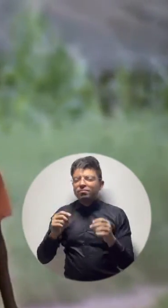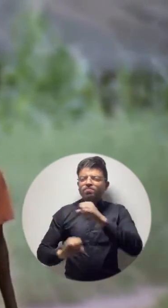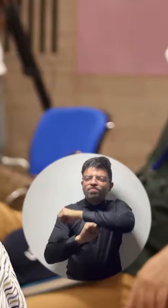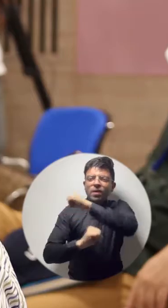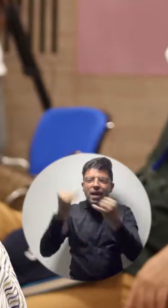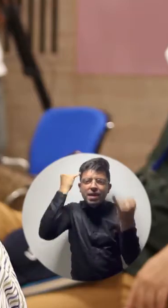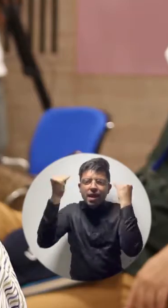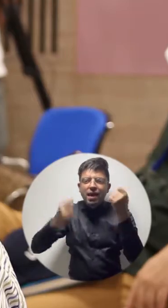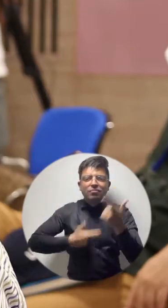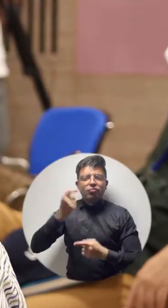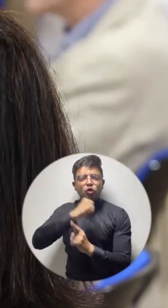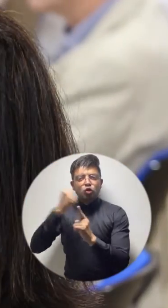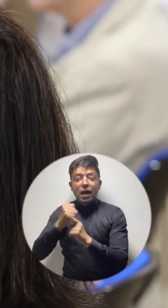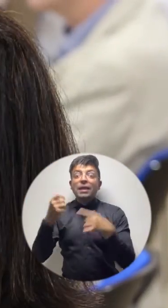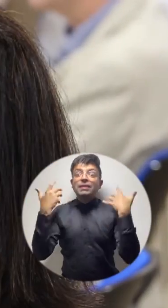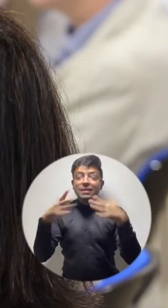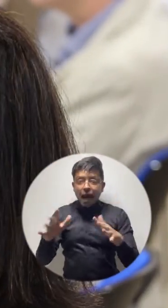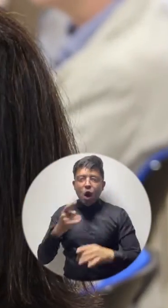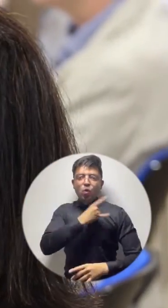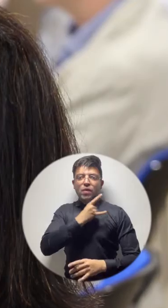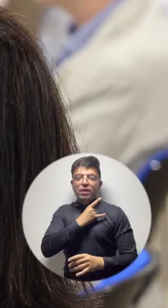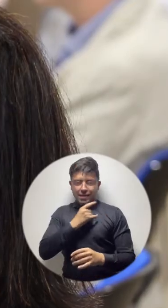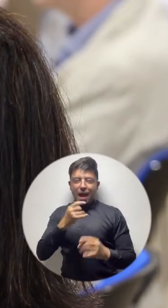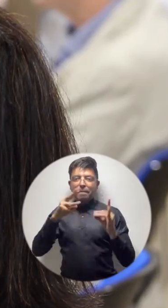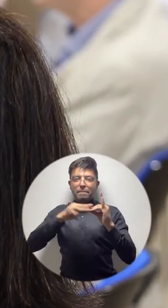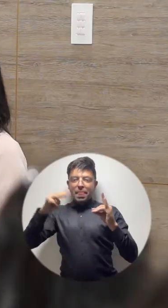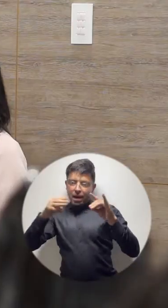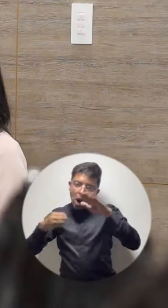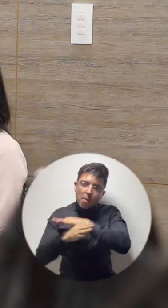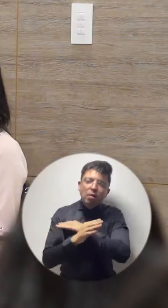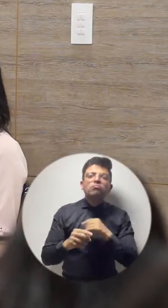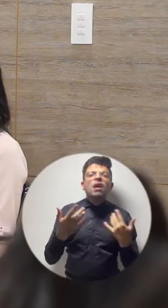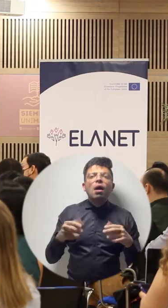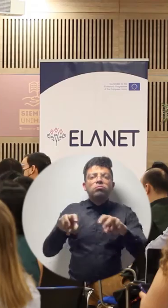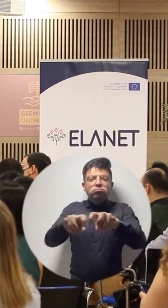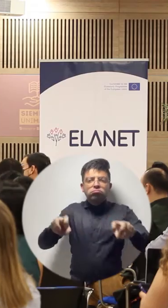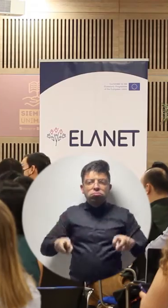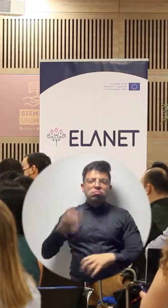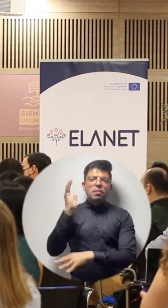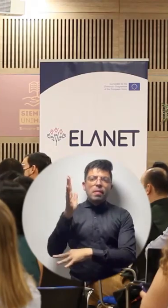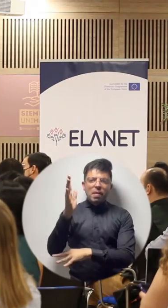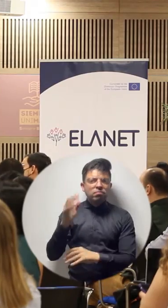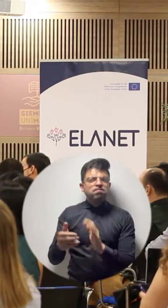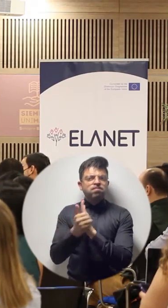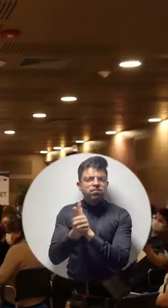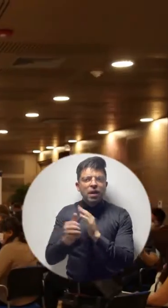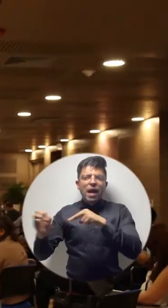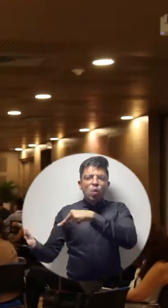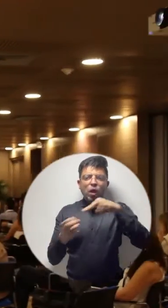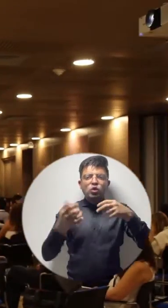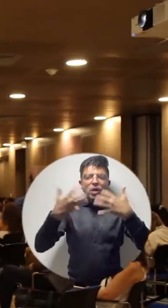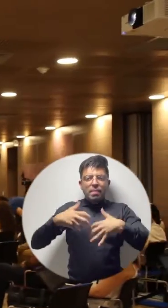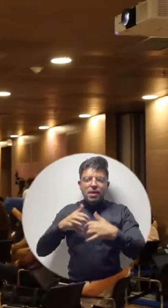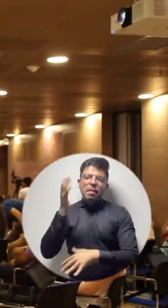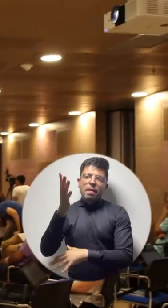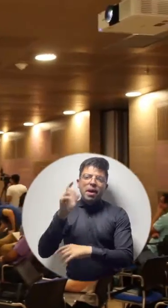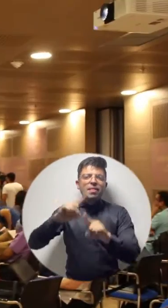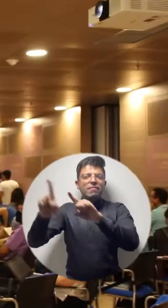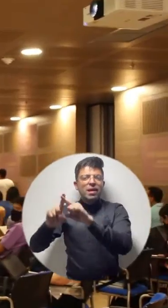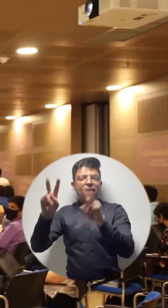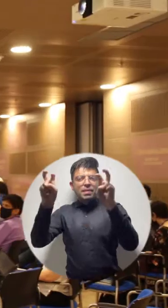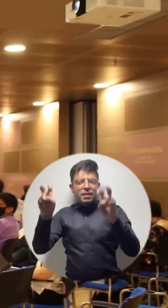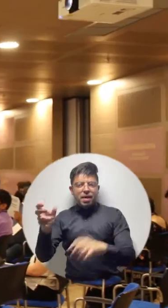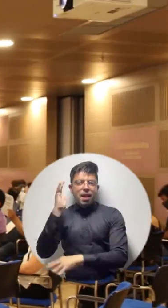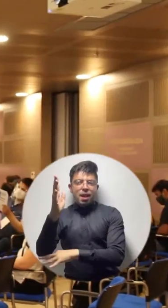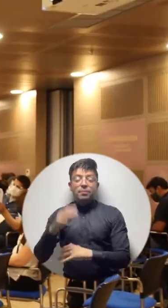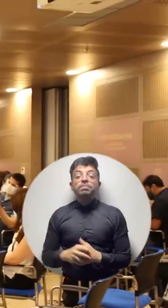social y luego llegaron a la Alma Mater donde se llevó a cabo una conferencia liderada por un experto en educación empresarial y diversas charlas. Aquí